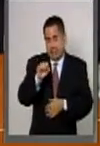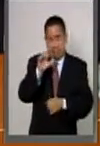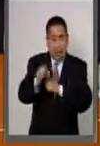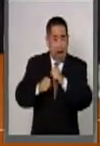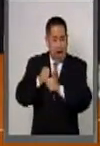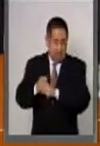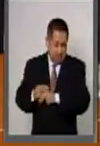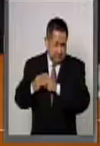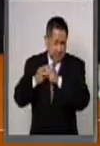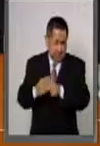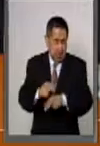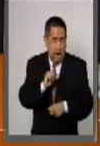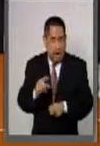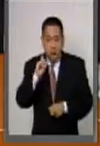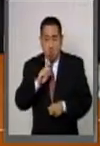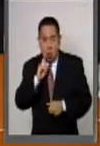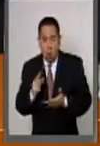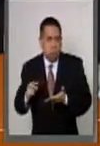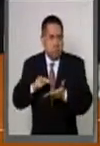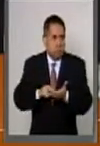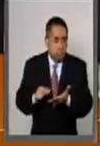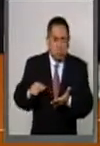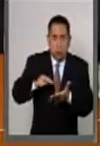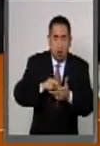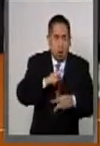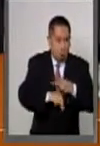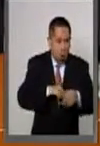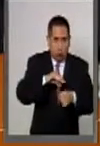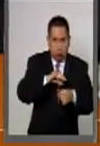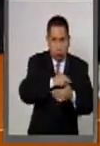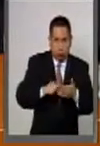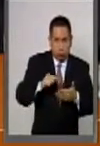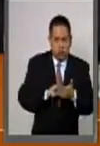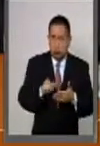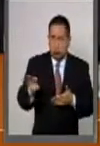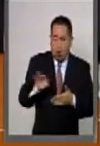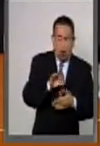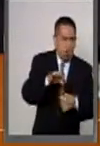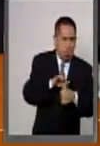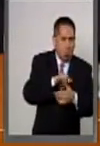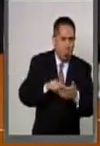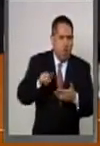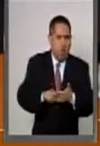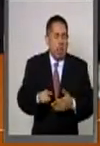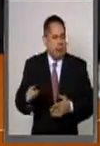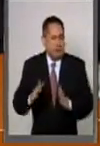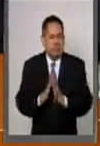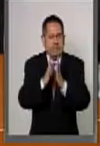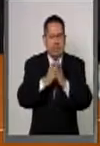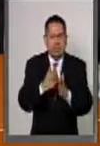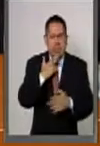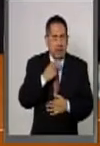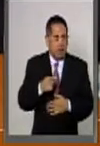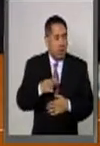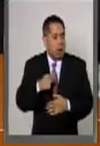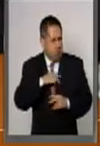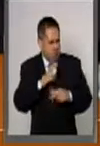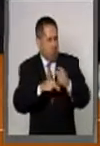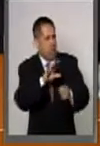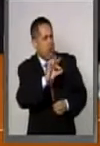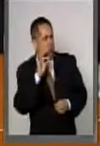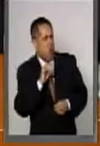presencia de la mujer en las elecciones forma parte activa en la política para elegir y también ser